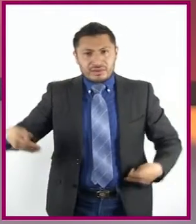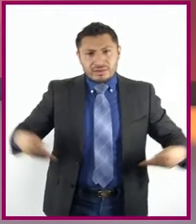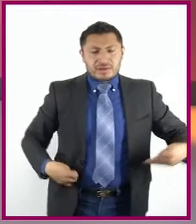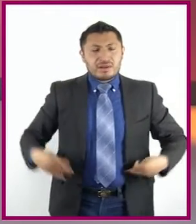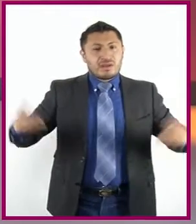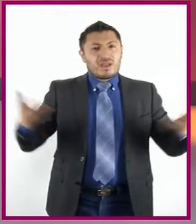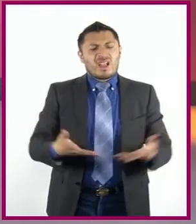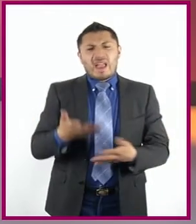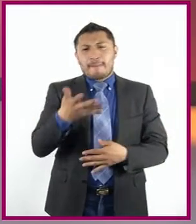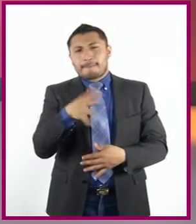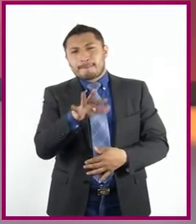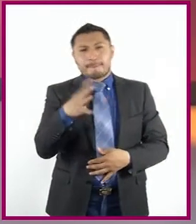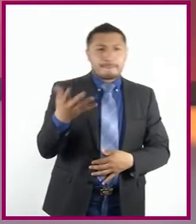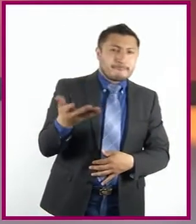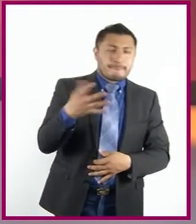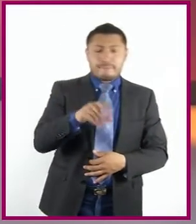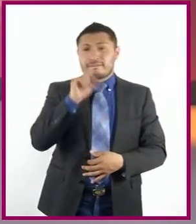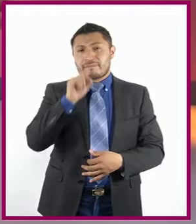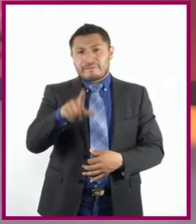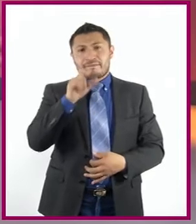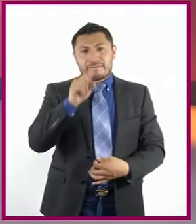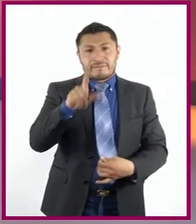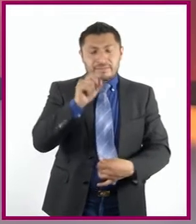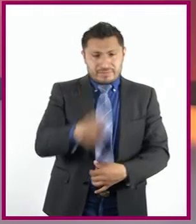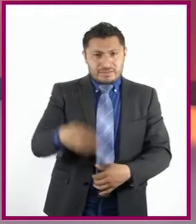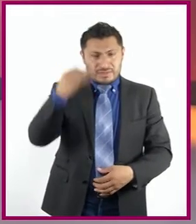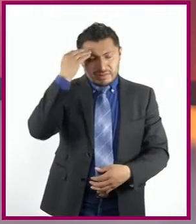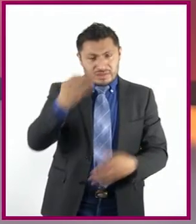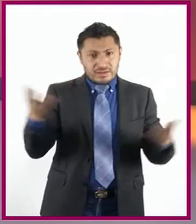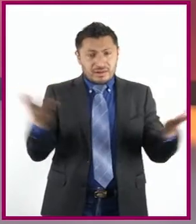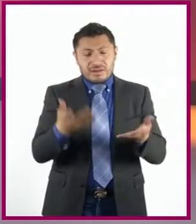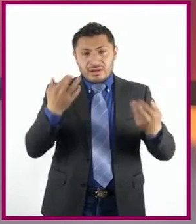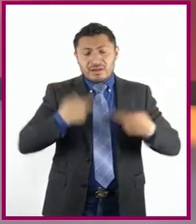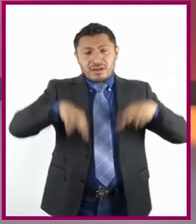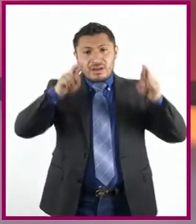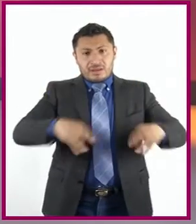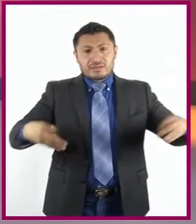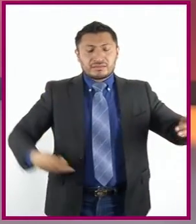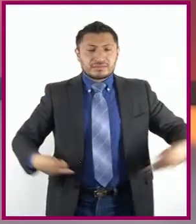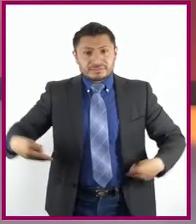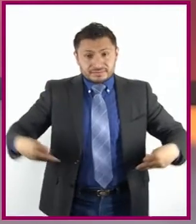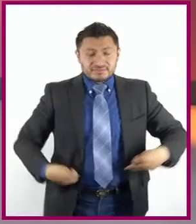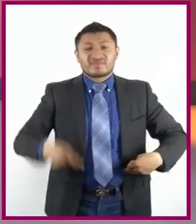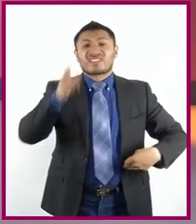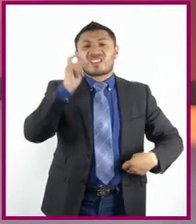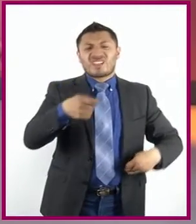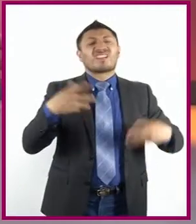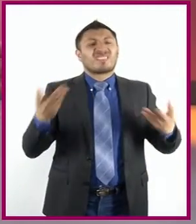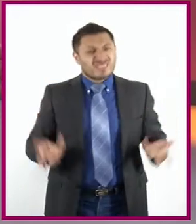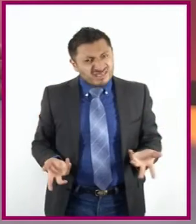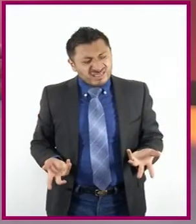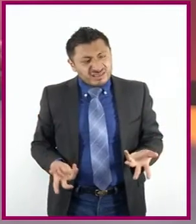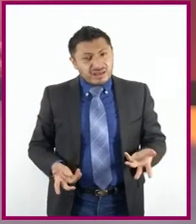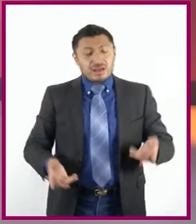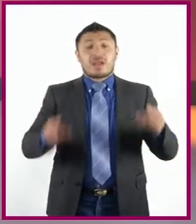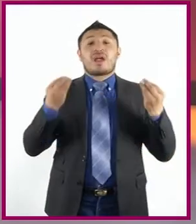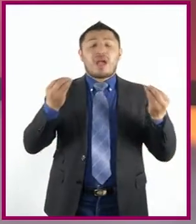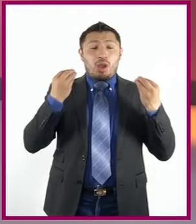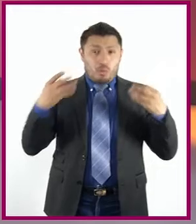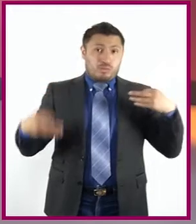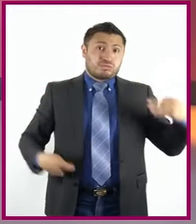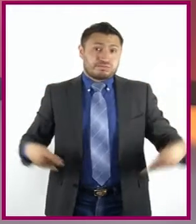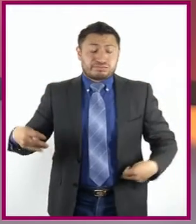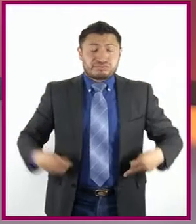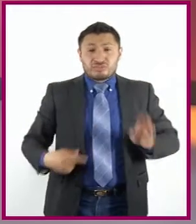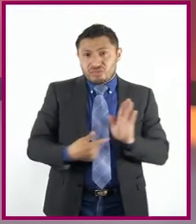llevará aproximadamente el mismo tiempo que duraría su representación en un teatro. Es decir, la mayoría de las obras se